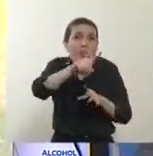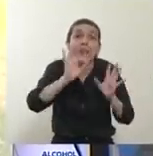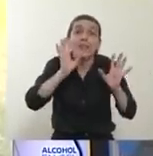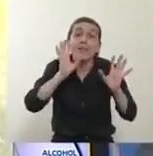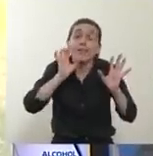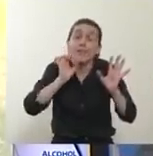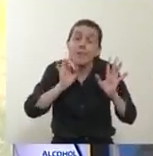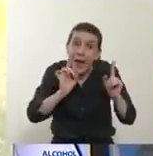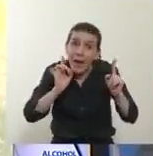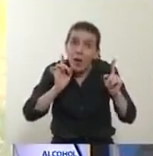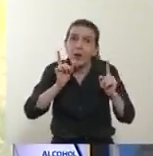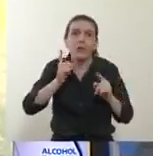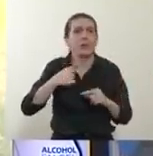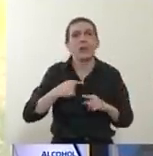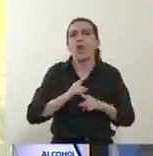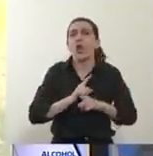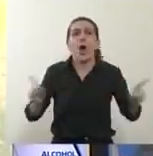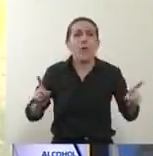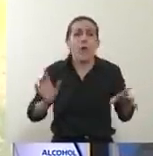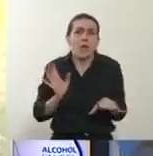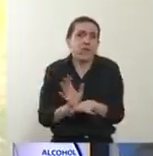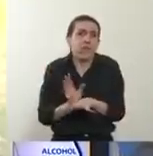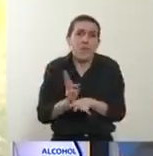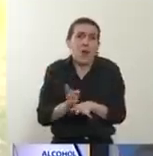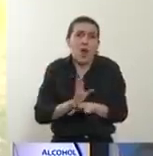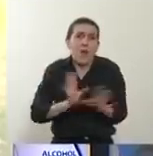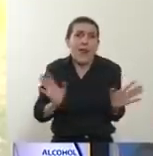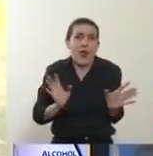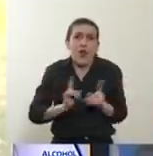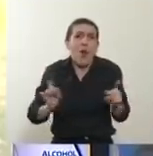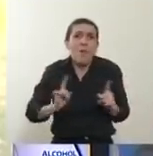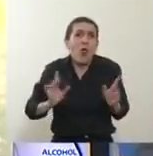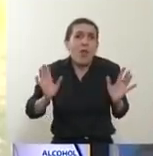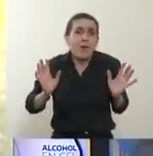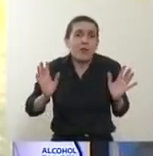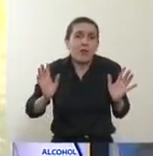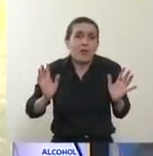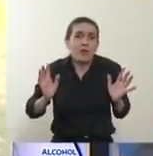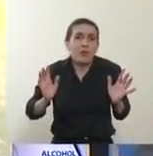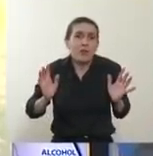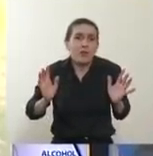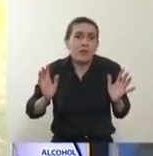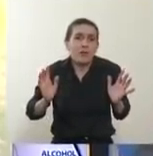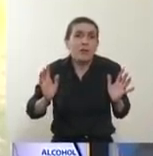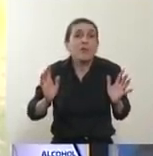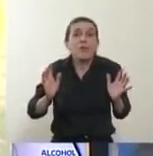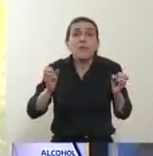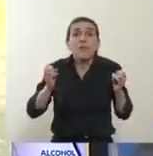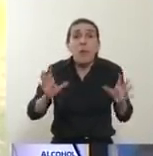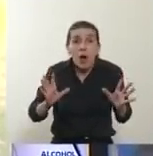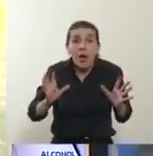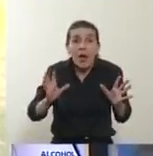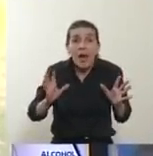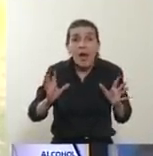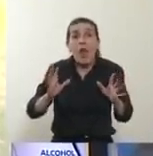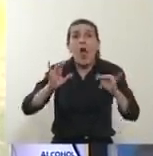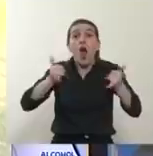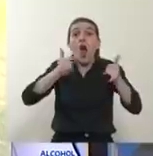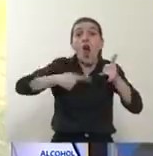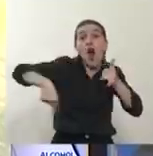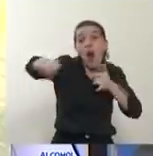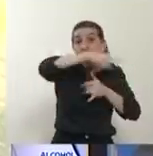No podemos hacerlo. No podemos hacerlo. Porque además los jóvenes